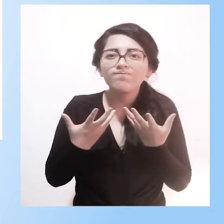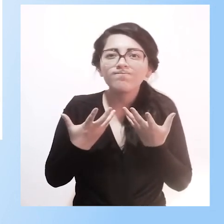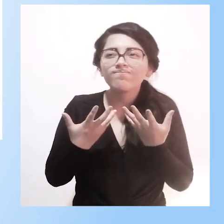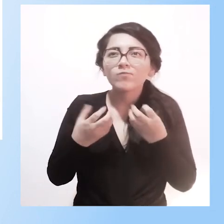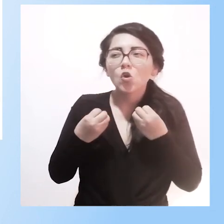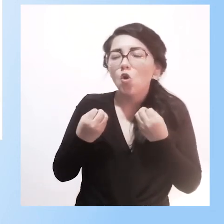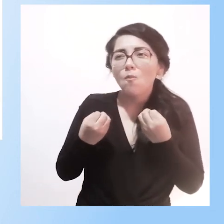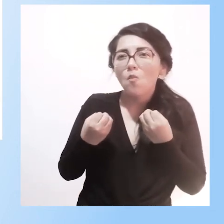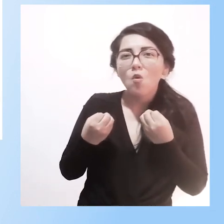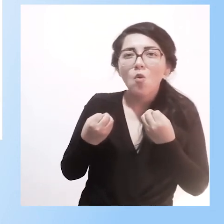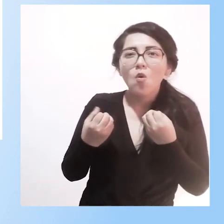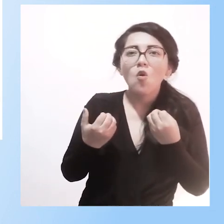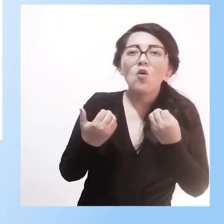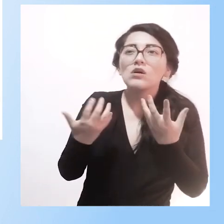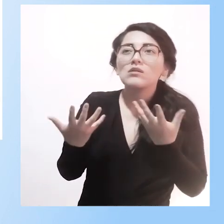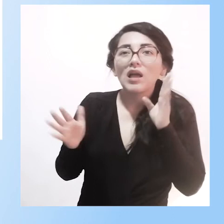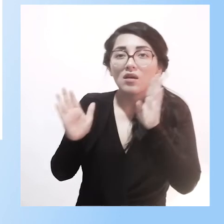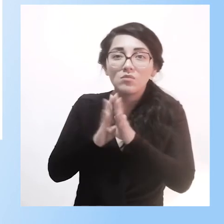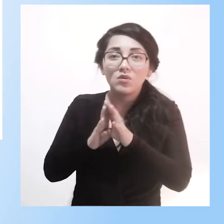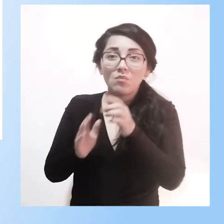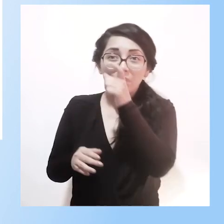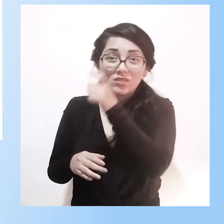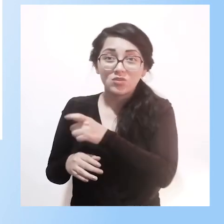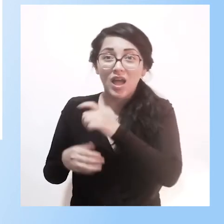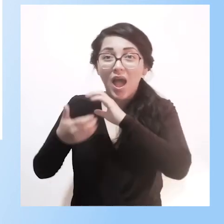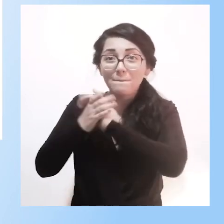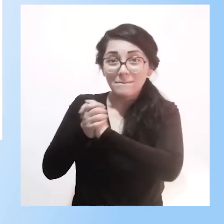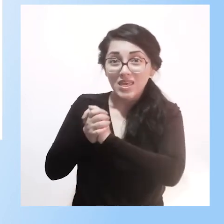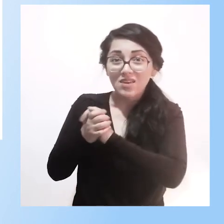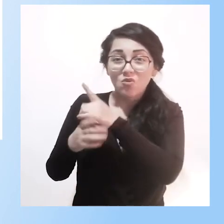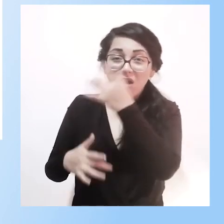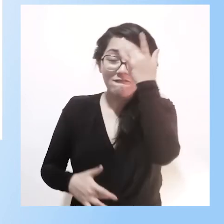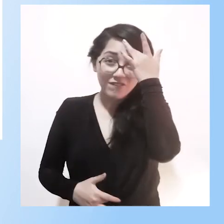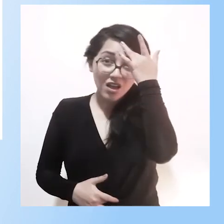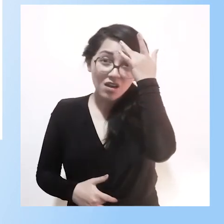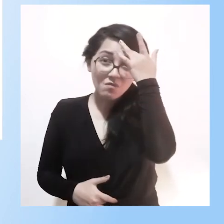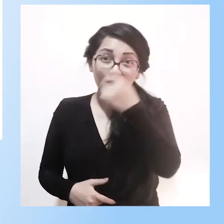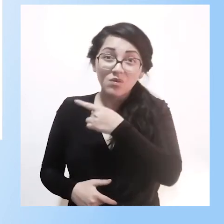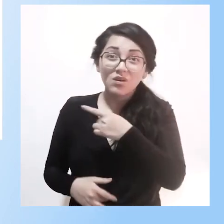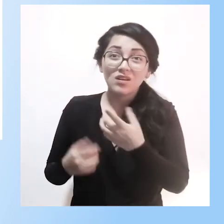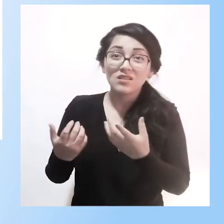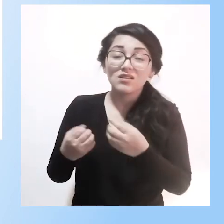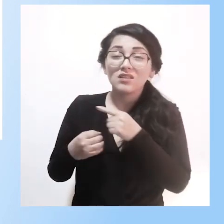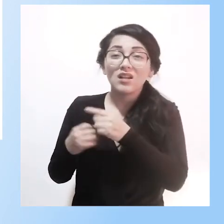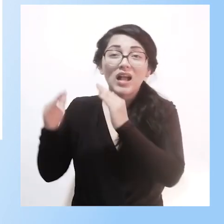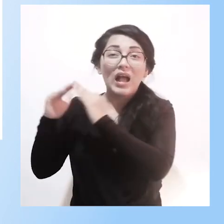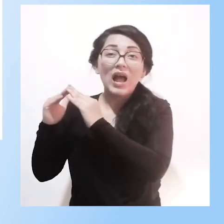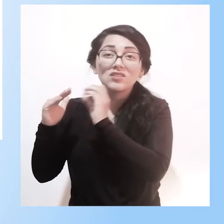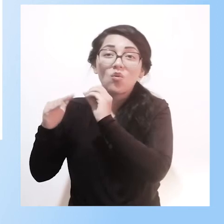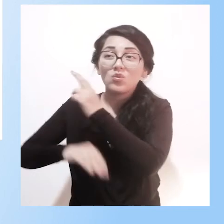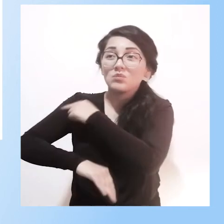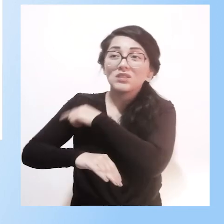lidarían con la presencia de un alumno, de un amigo que está enfermo, que no se puede ir a la escuela. cómo